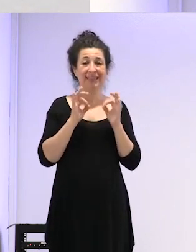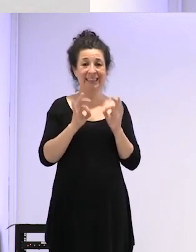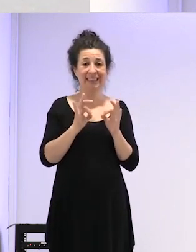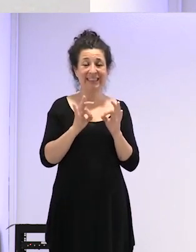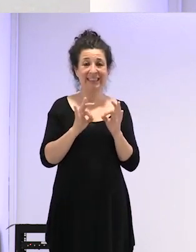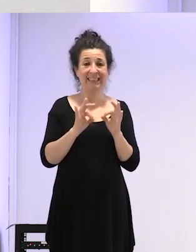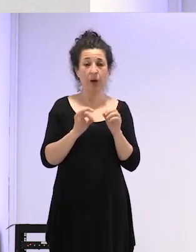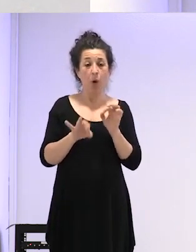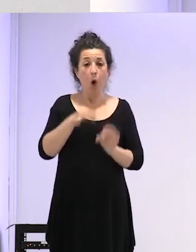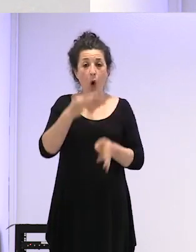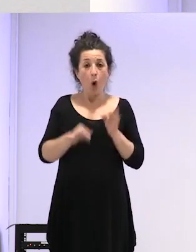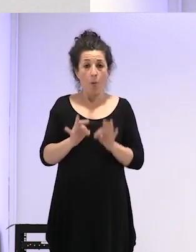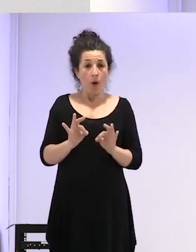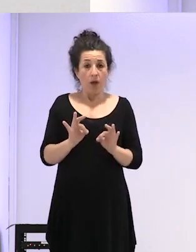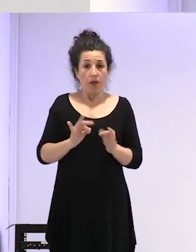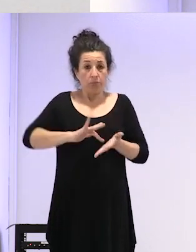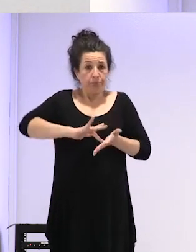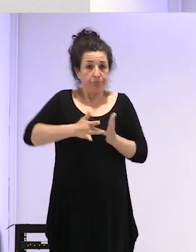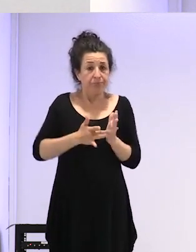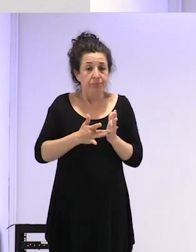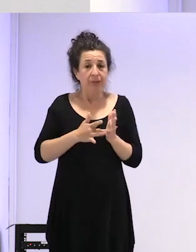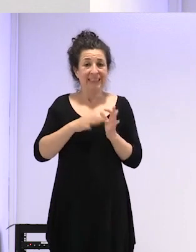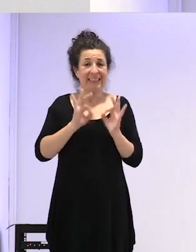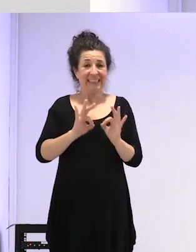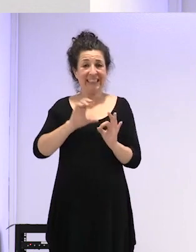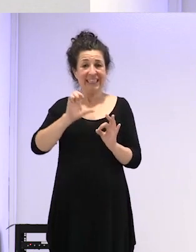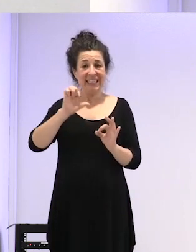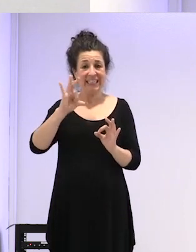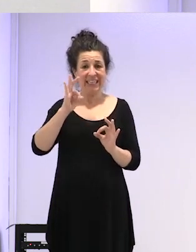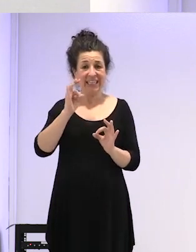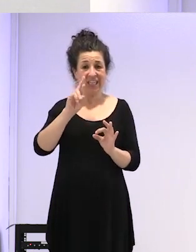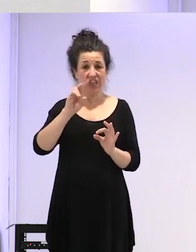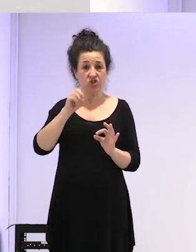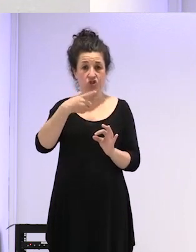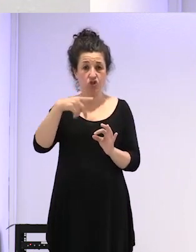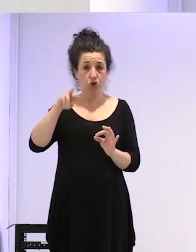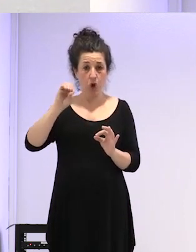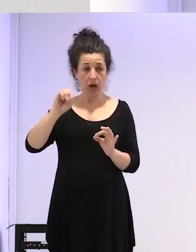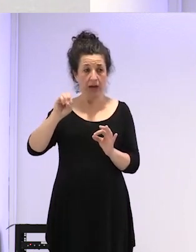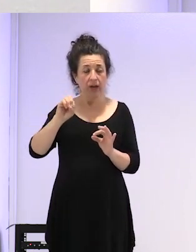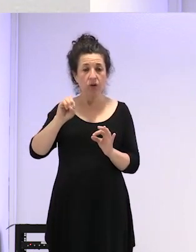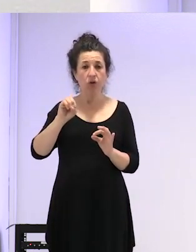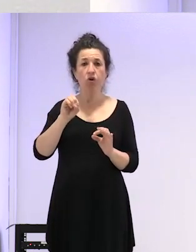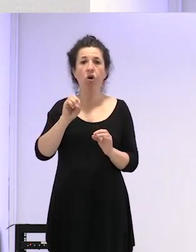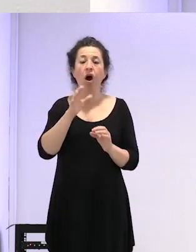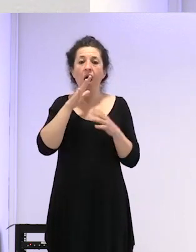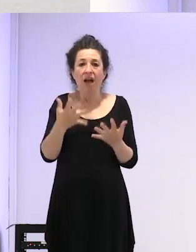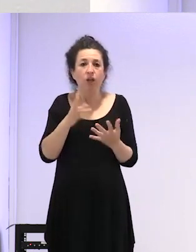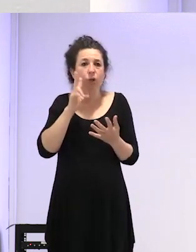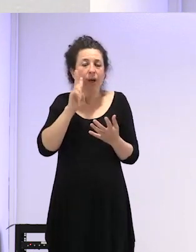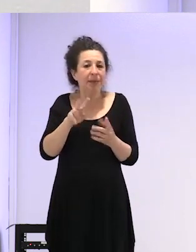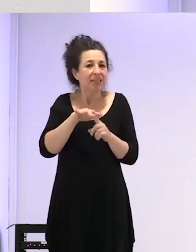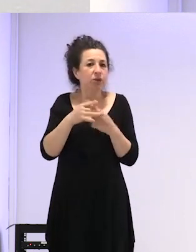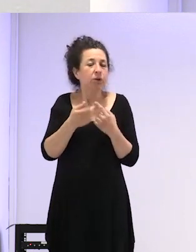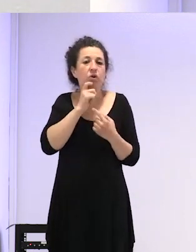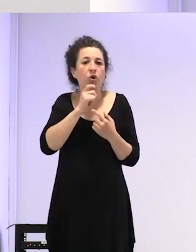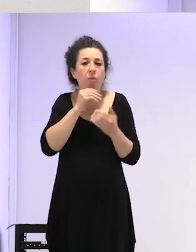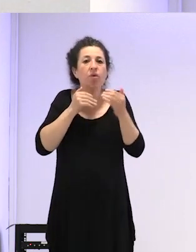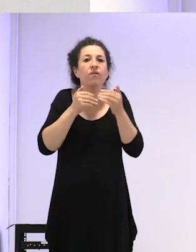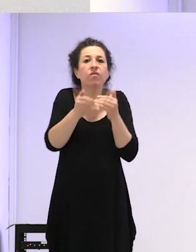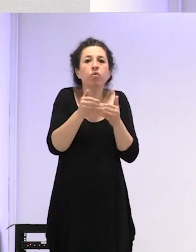estrógenos pues cómo cómo lo ves cómo ves el futuro cercano y a qué posibilidades había